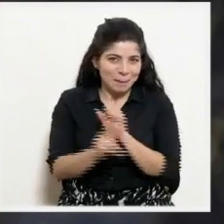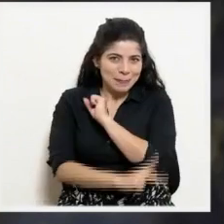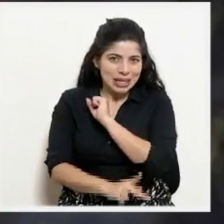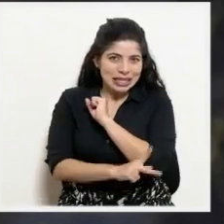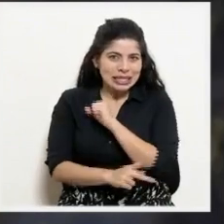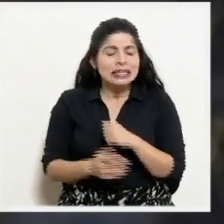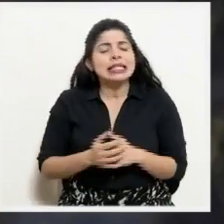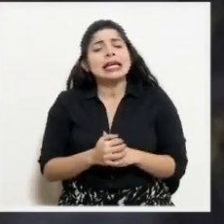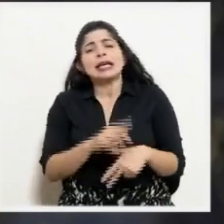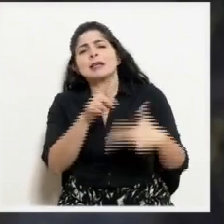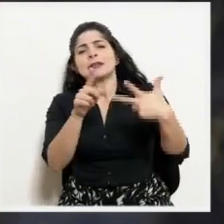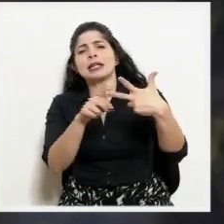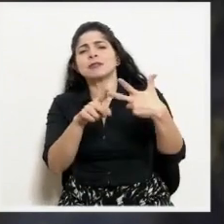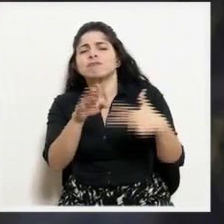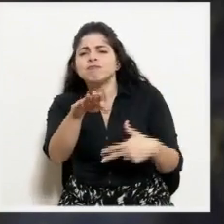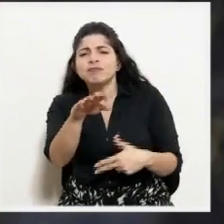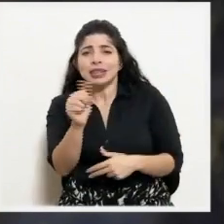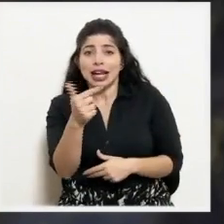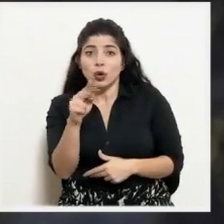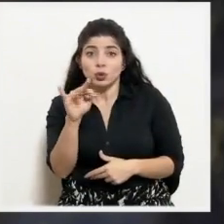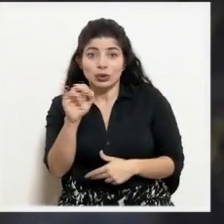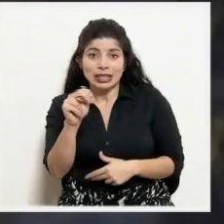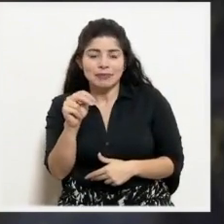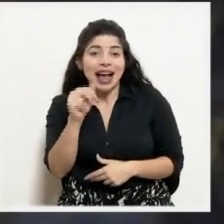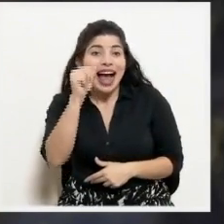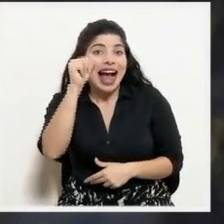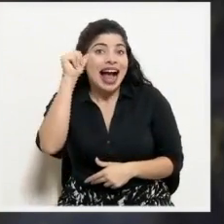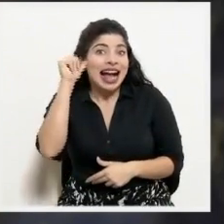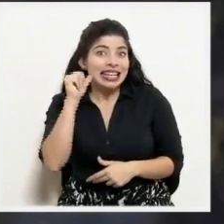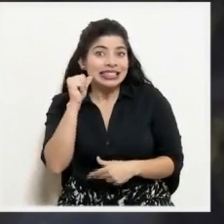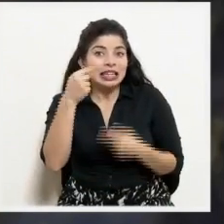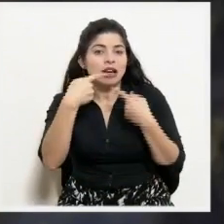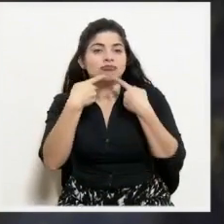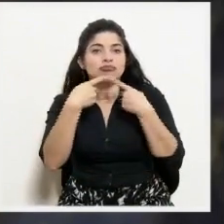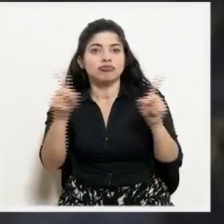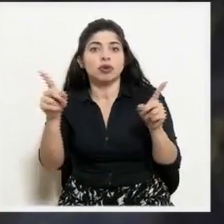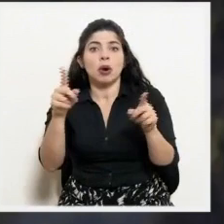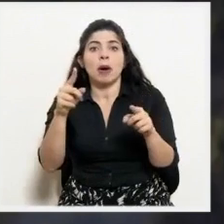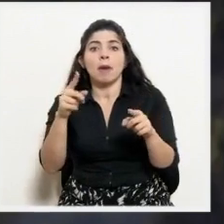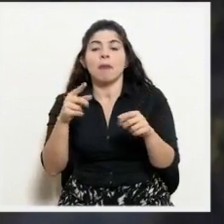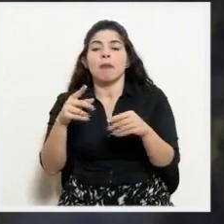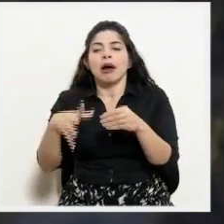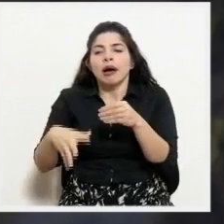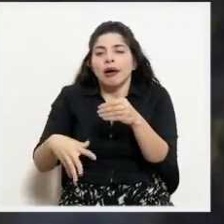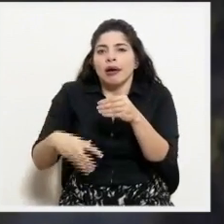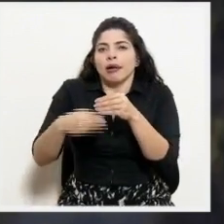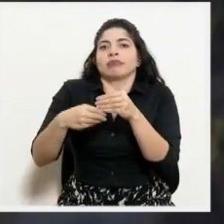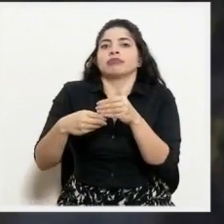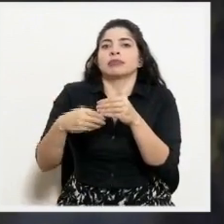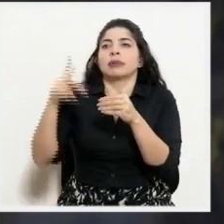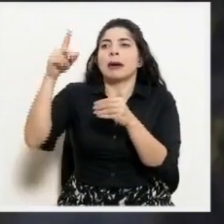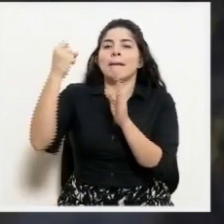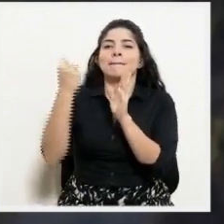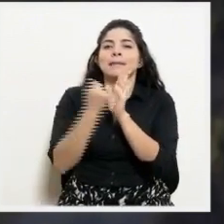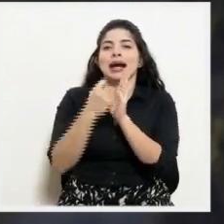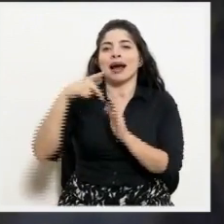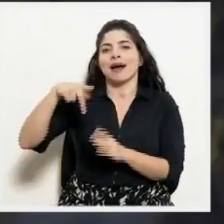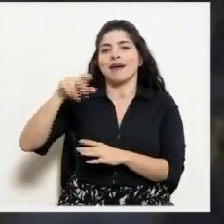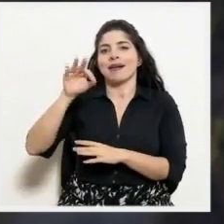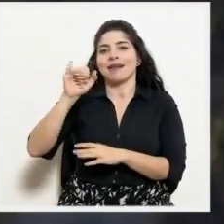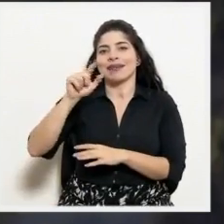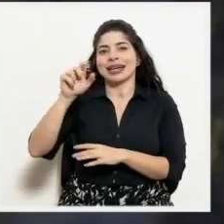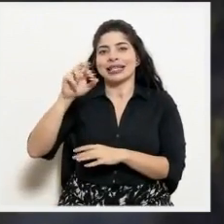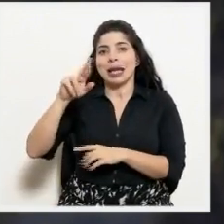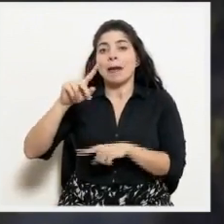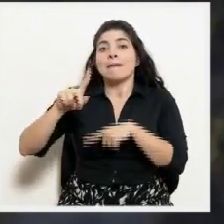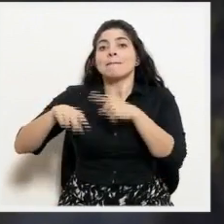Y tercero, don Agustín, ayer se anunció la compra o una adenda con la firma Pfizer de dos millones de